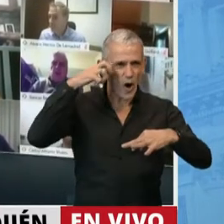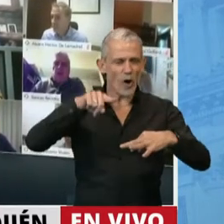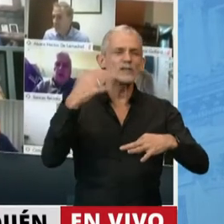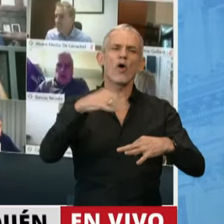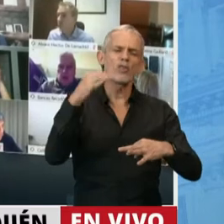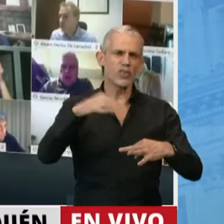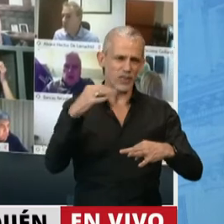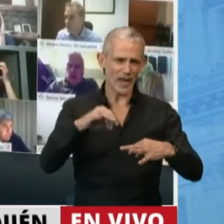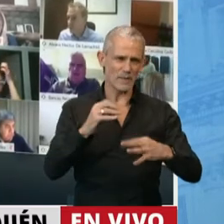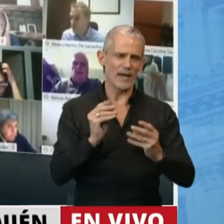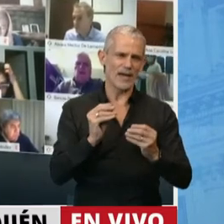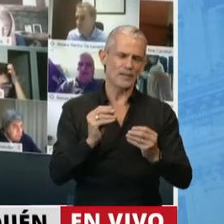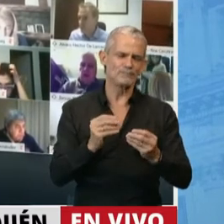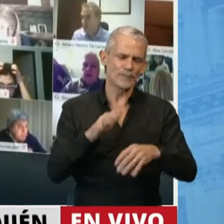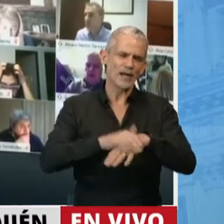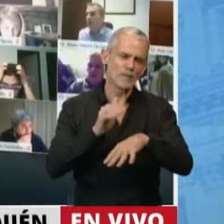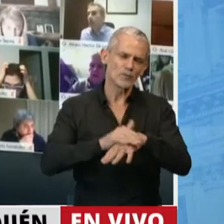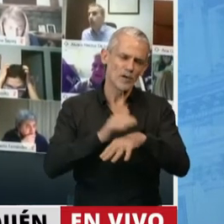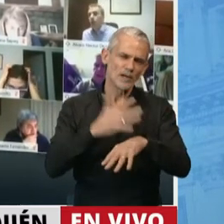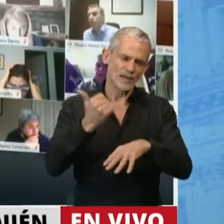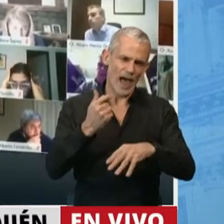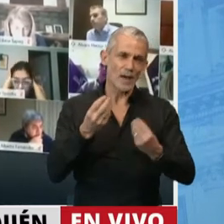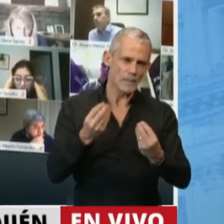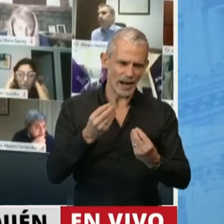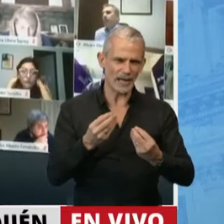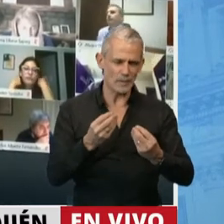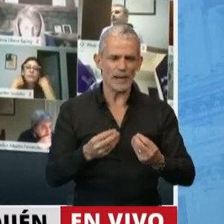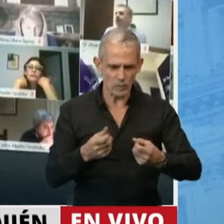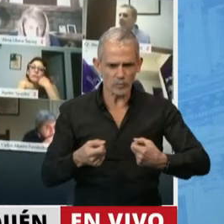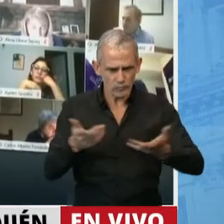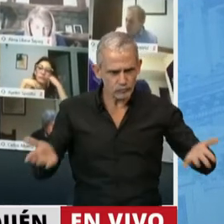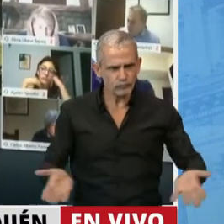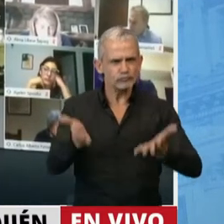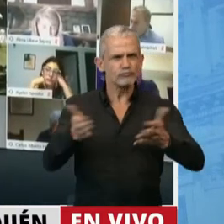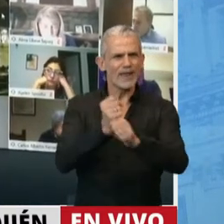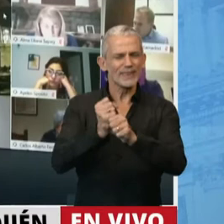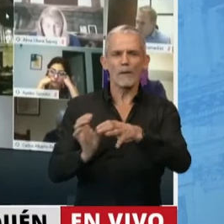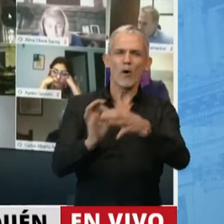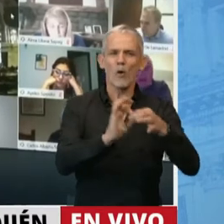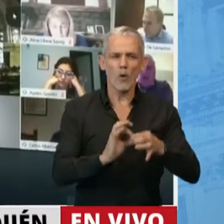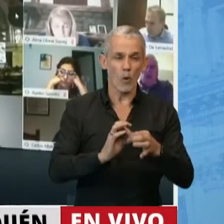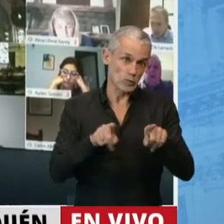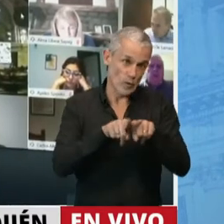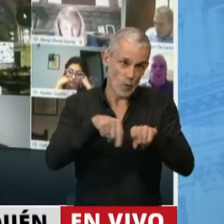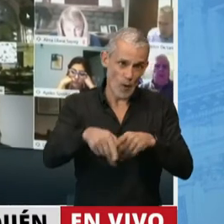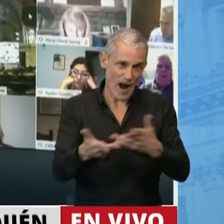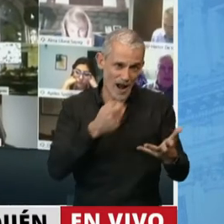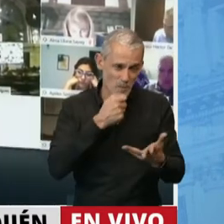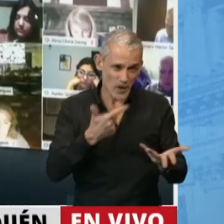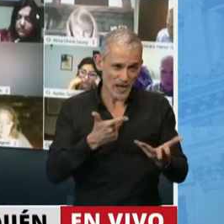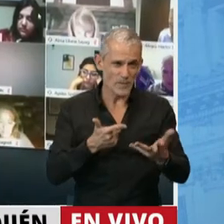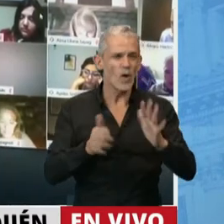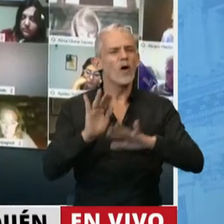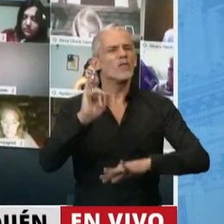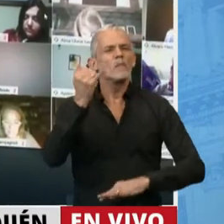debe tener en nuestro sistema político y social para dar paso al trabajo en conjunto, como este, brindando las mejores